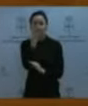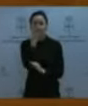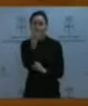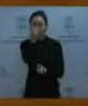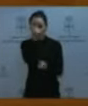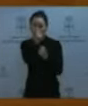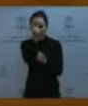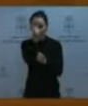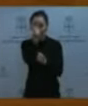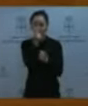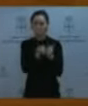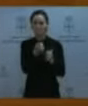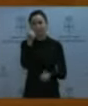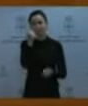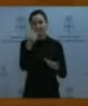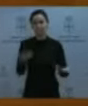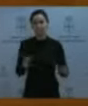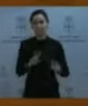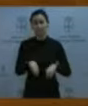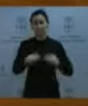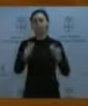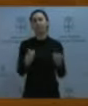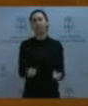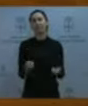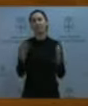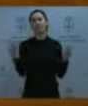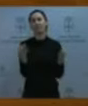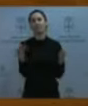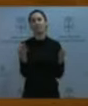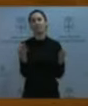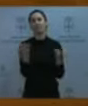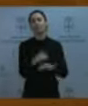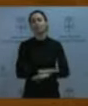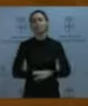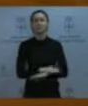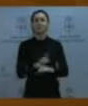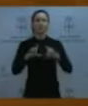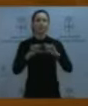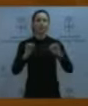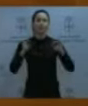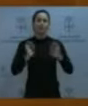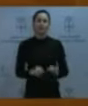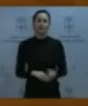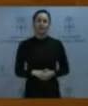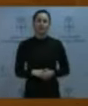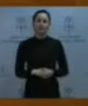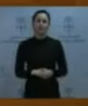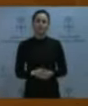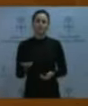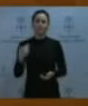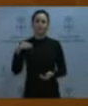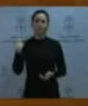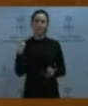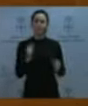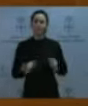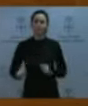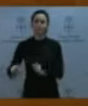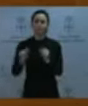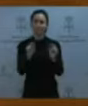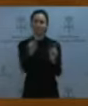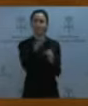Tiene que ver con la modernización de la administración asturiana. Nosotros ya sabe que en el pasado debate sobre